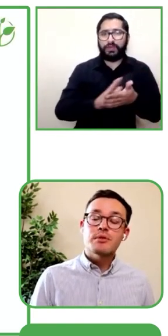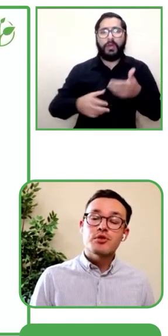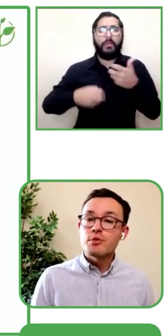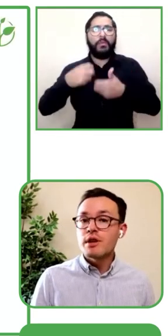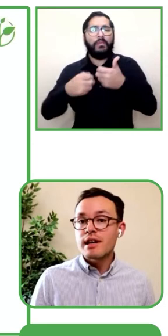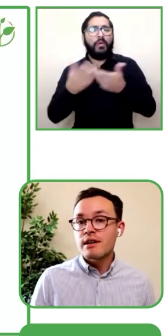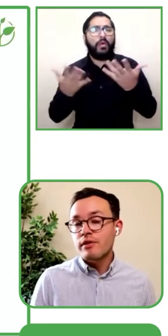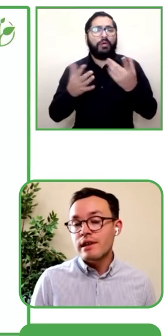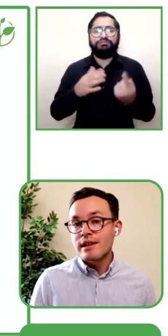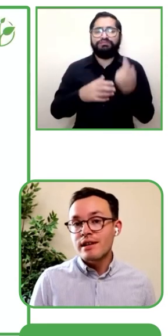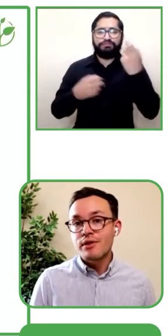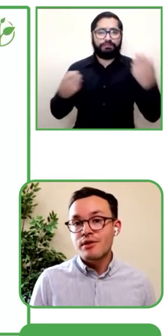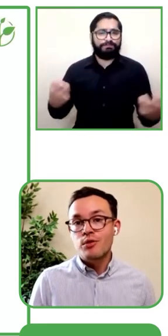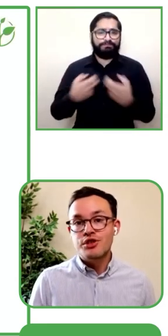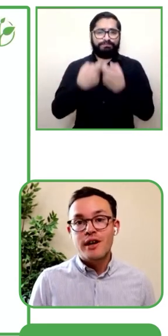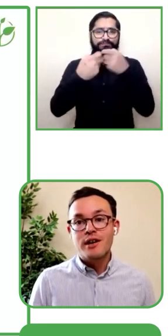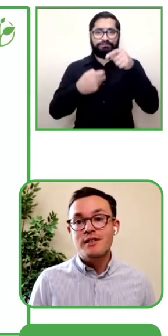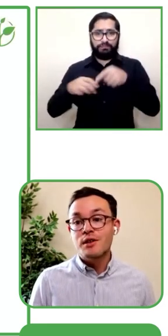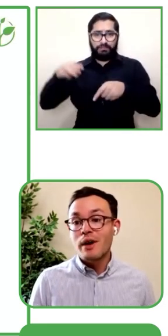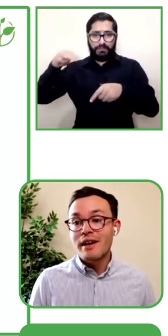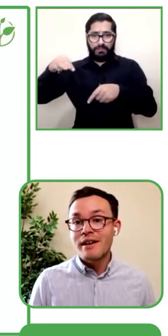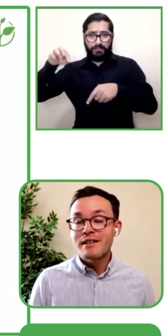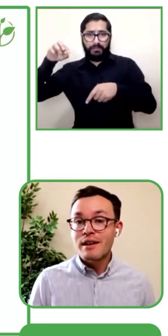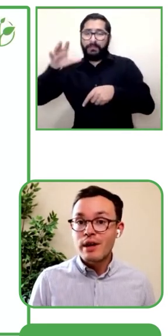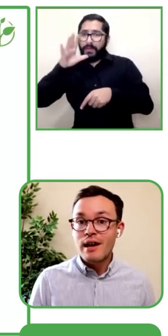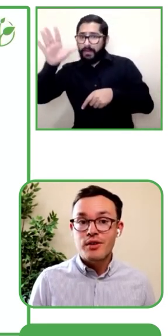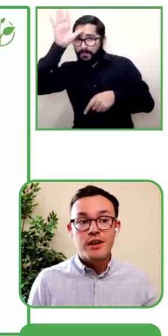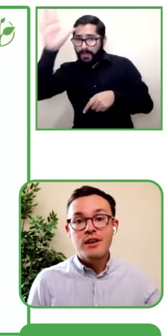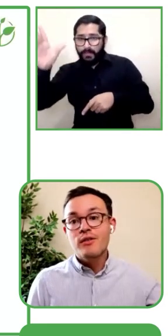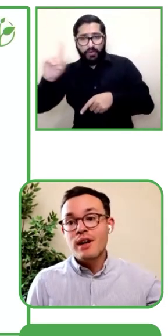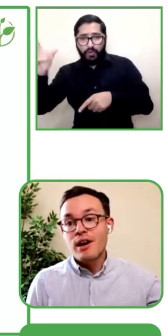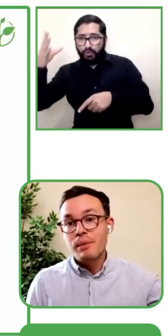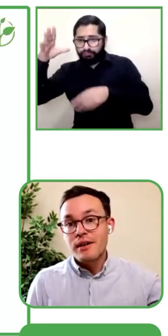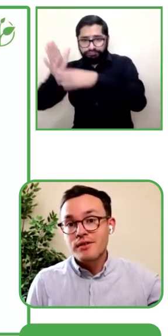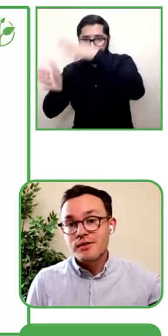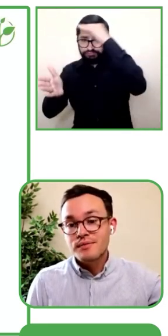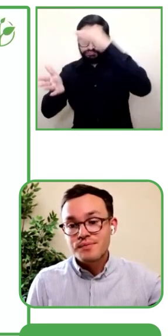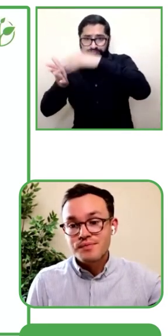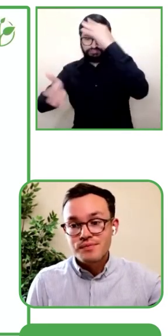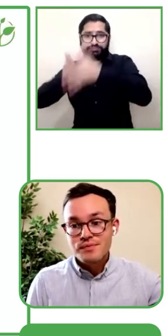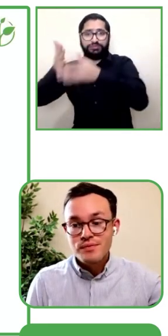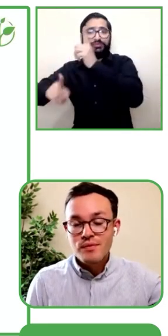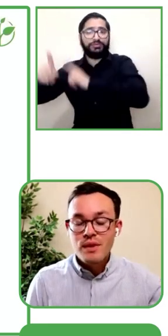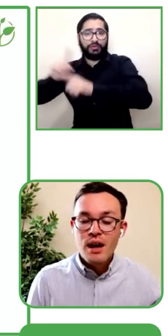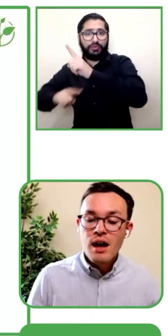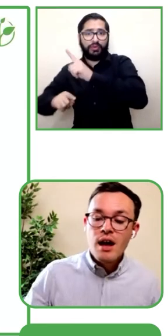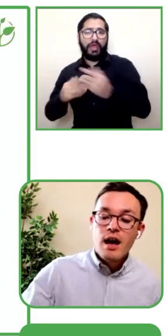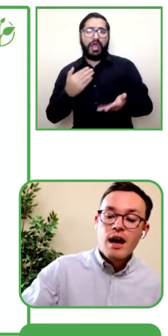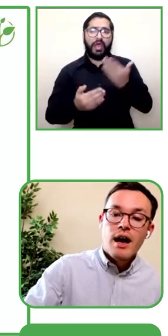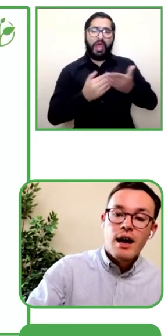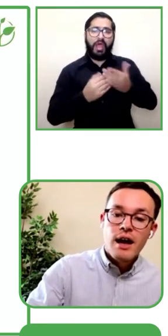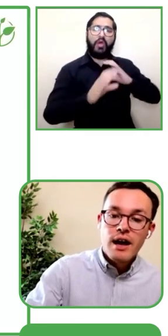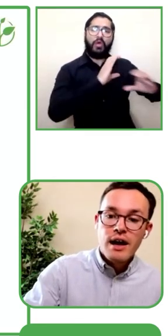de aprender algo tan útil que les permitiría comunicarse con libertad con sus propios hijos.